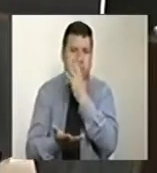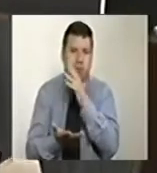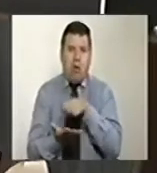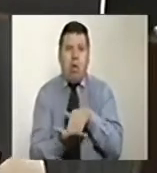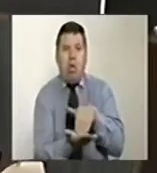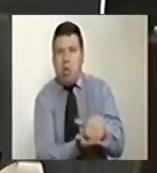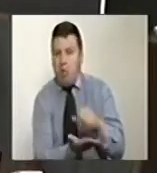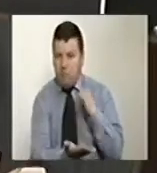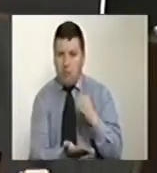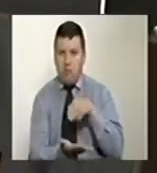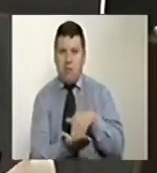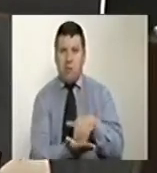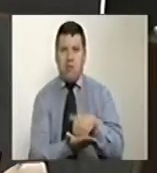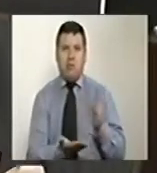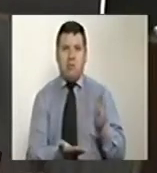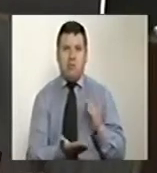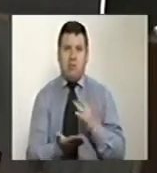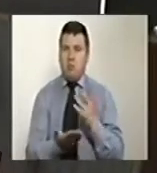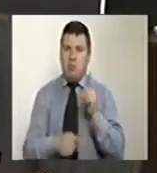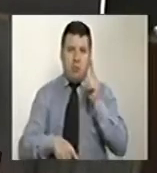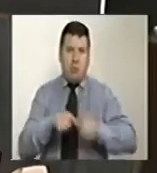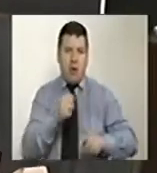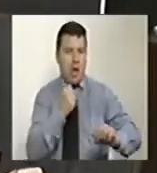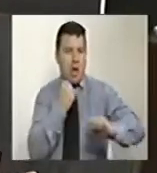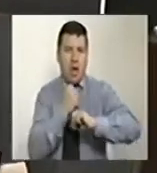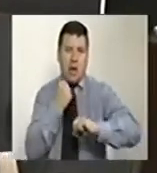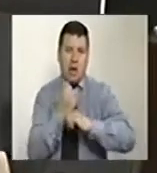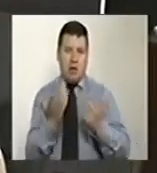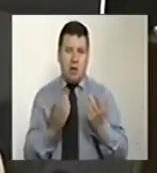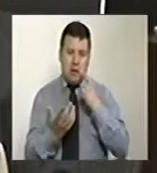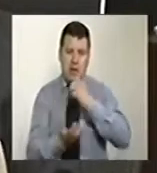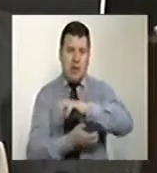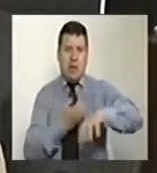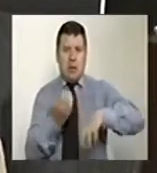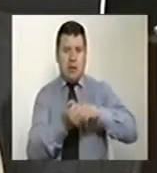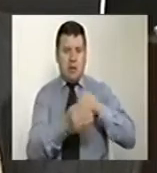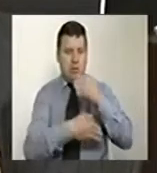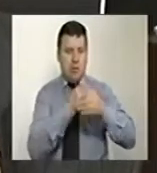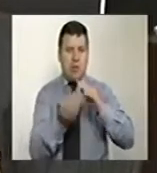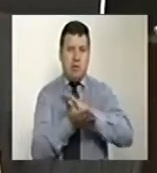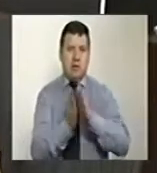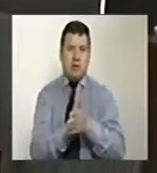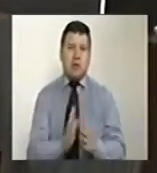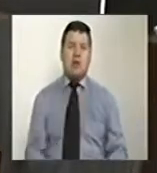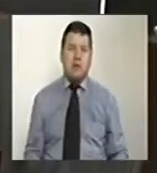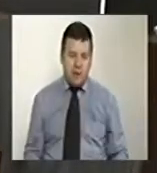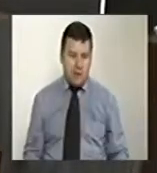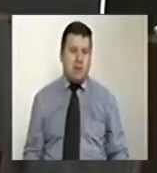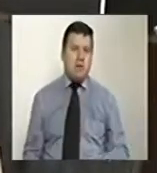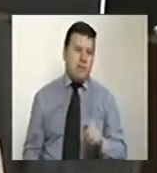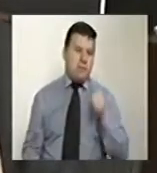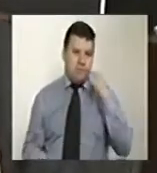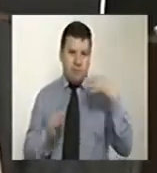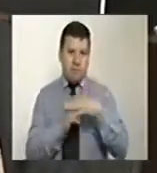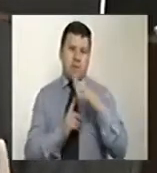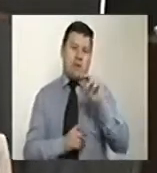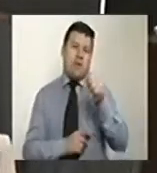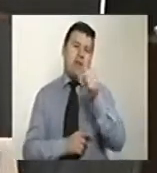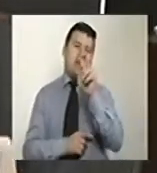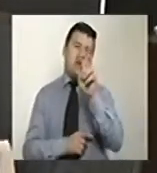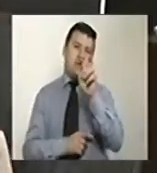arrodilló a este gobierno y no apoyó ese desastroso proceso de paz. Están en riesgo 17